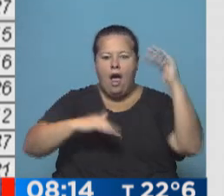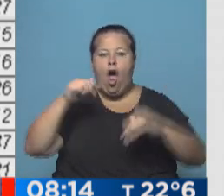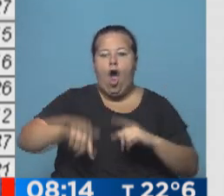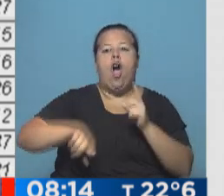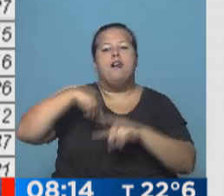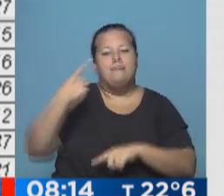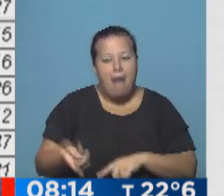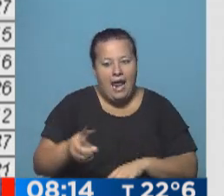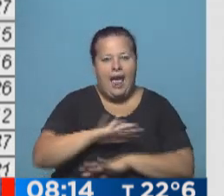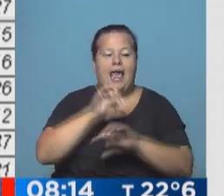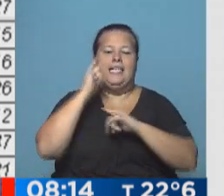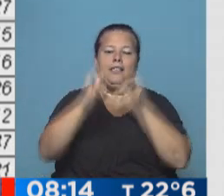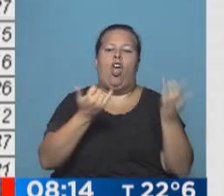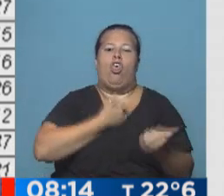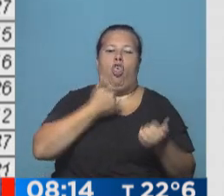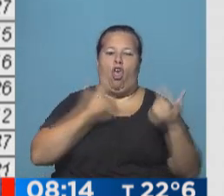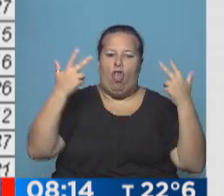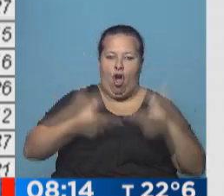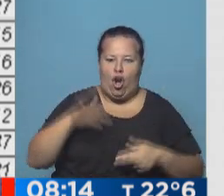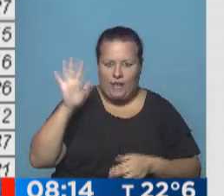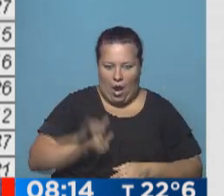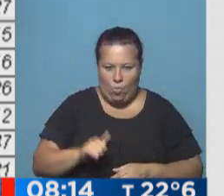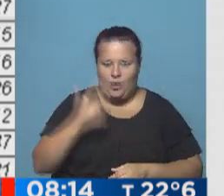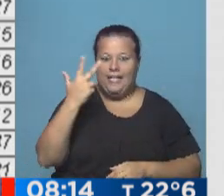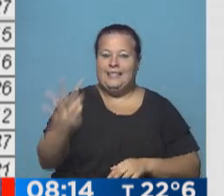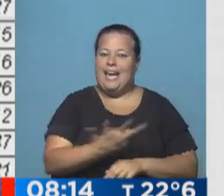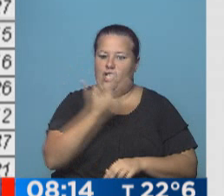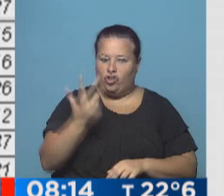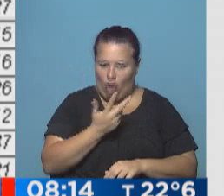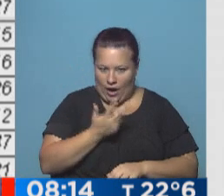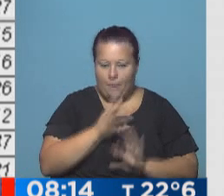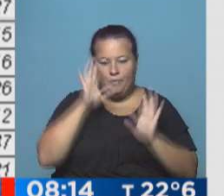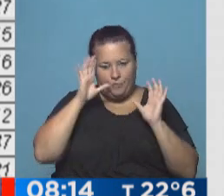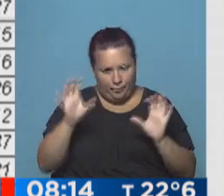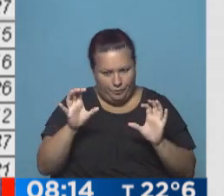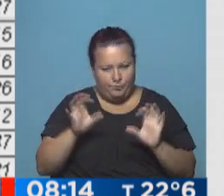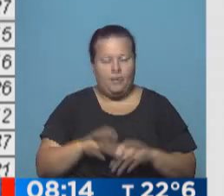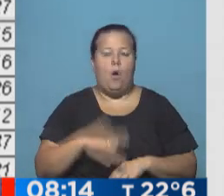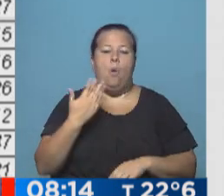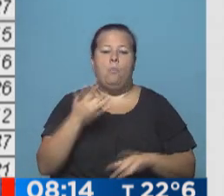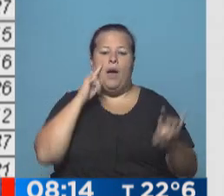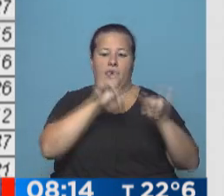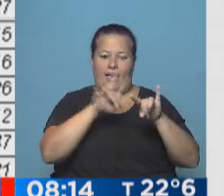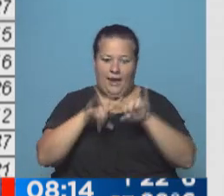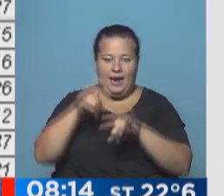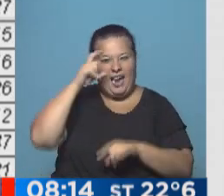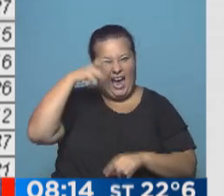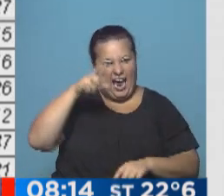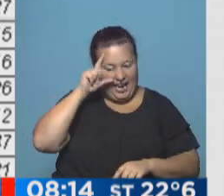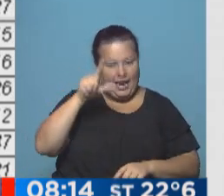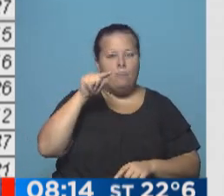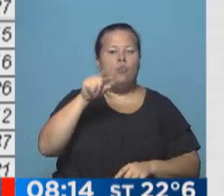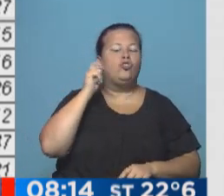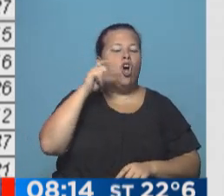mañana ya tenemos el detalle de dónde se va a cortar estas tres horas. Recordemos, podés entrar a la página del ENRE, que es